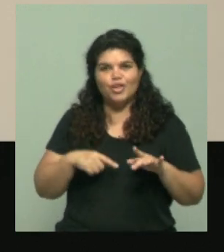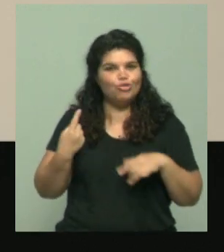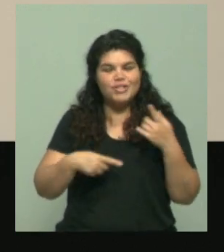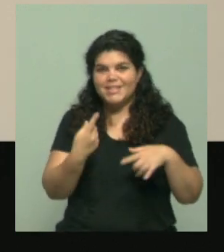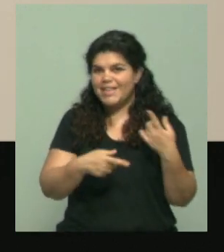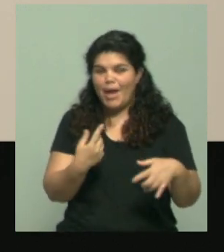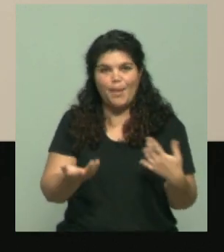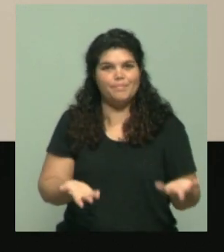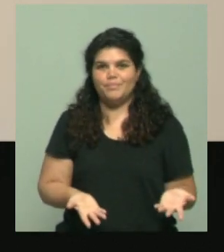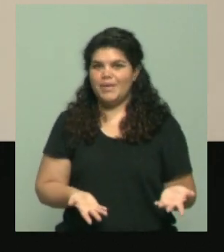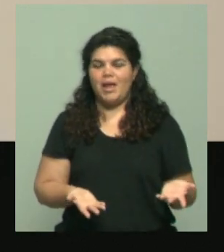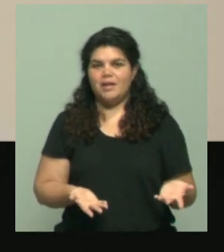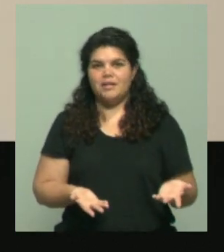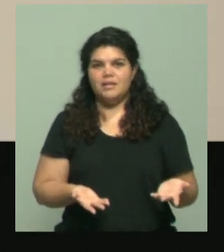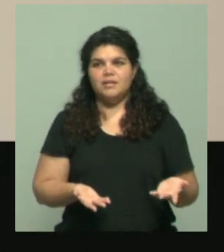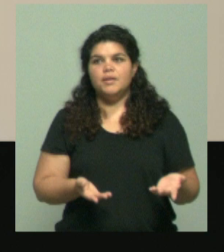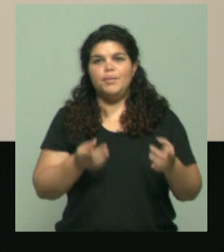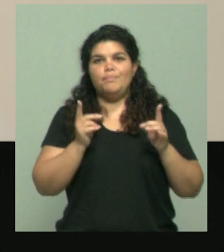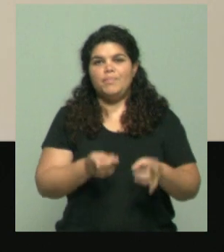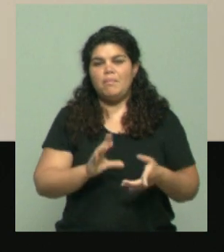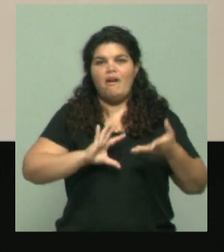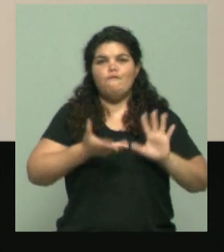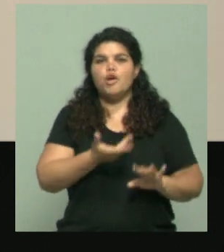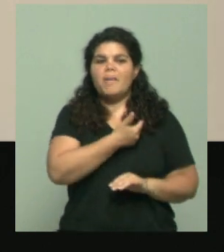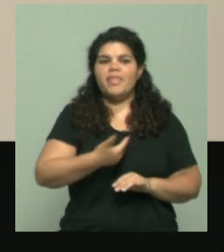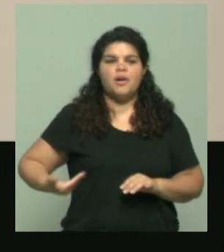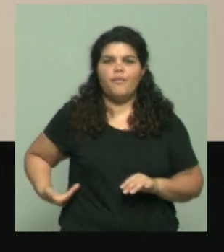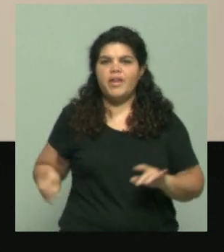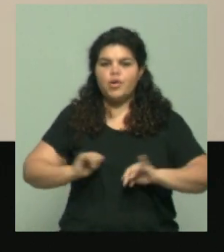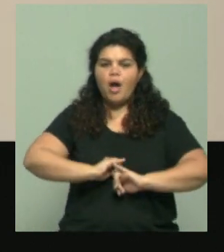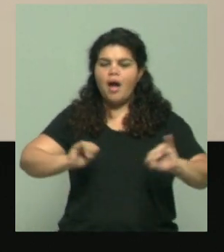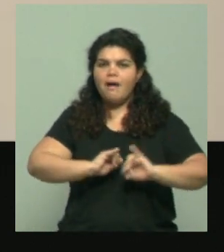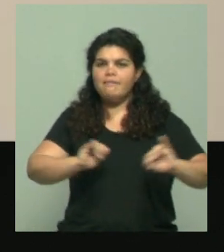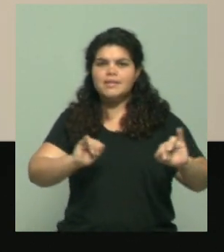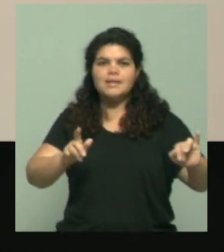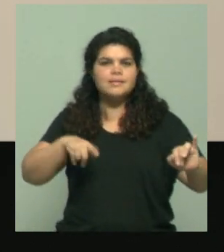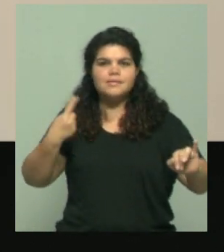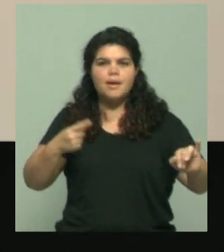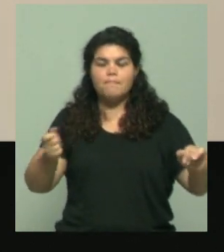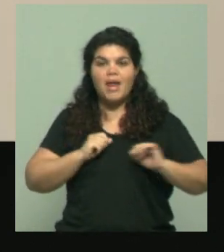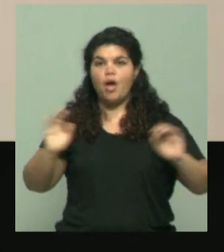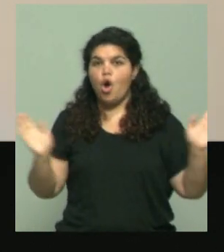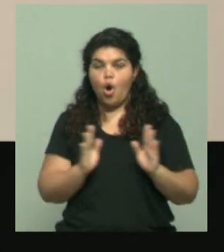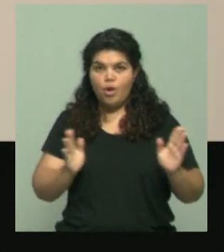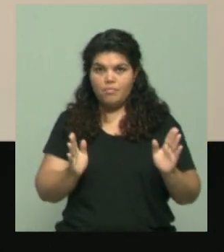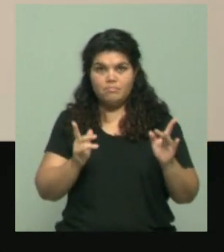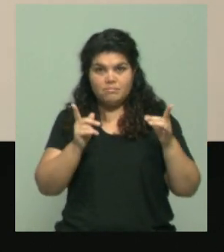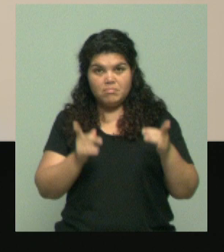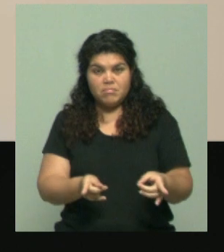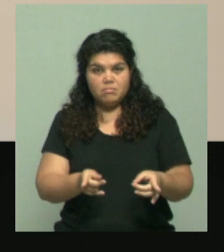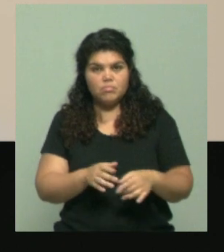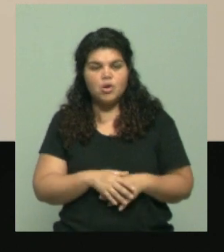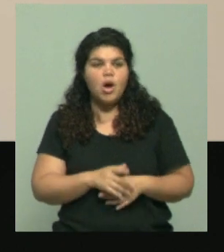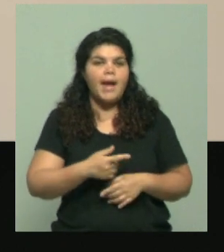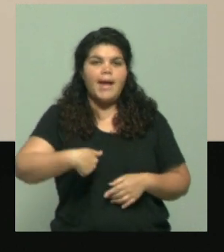editorial, podríamos decir, por parte del gobierno para comunicar este tipo de acciones, obviamente que trataron de jugar también con el